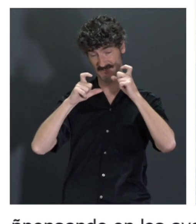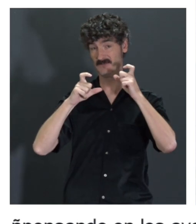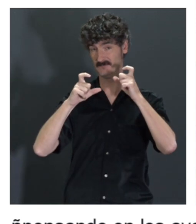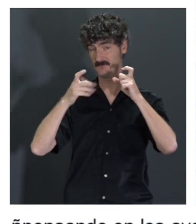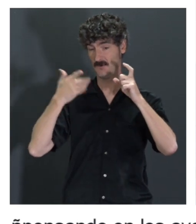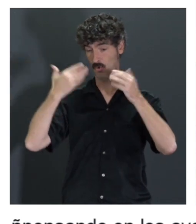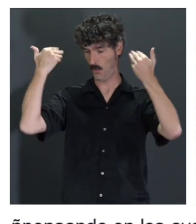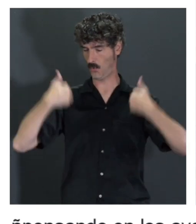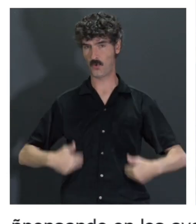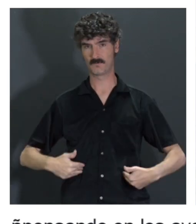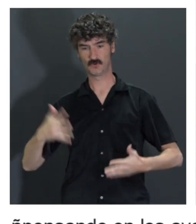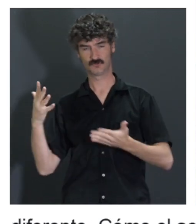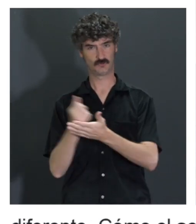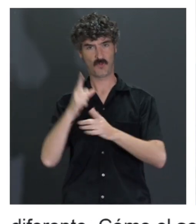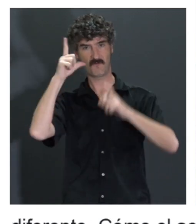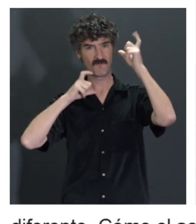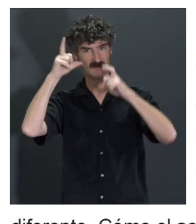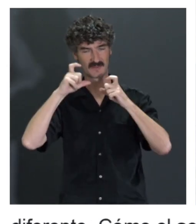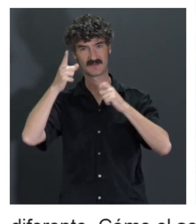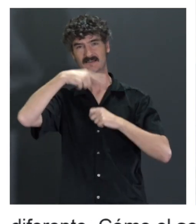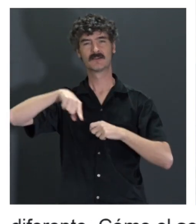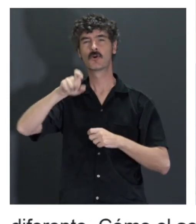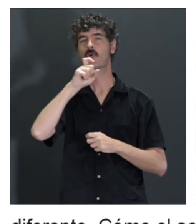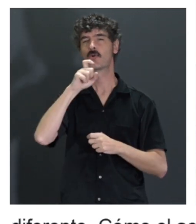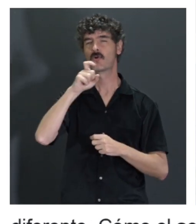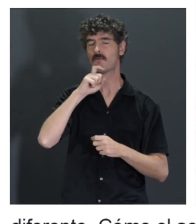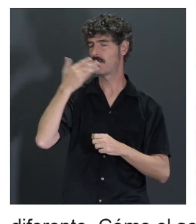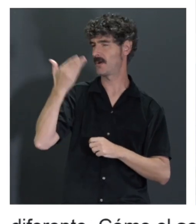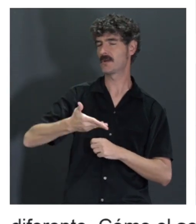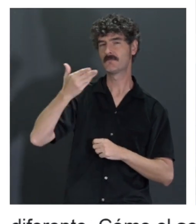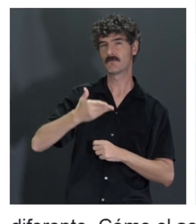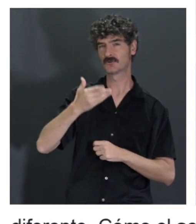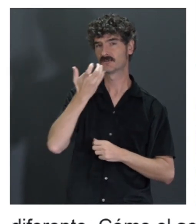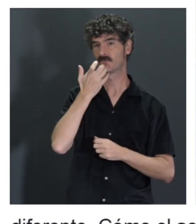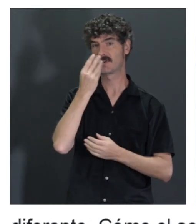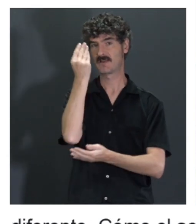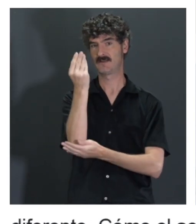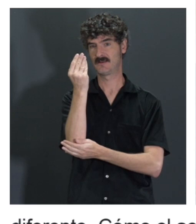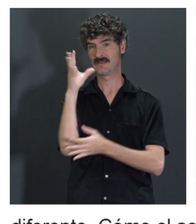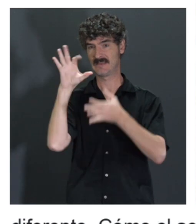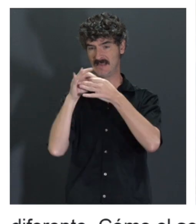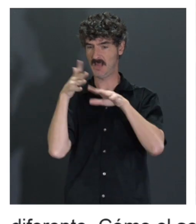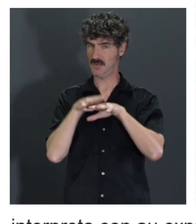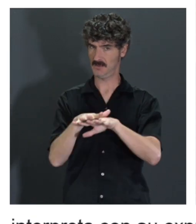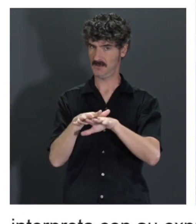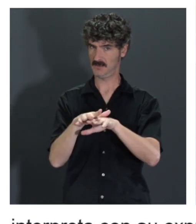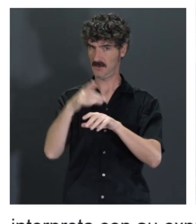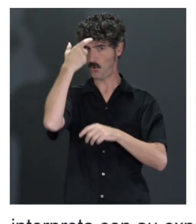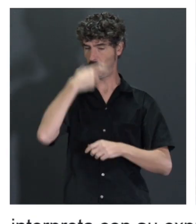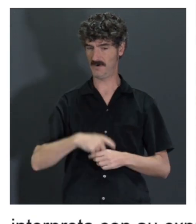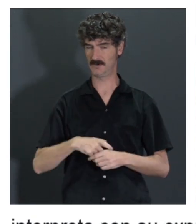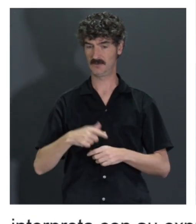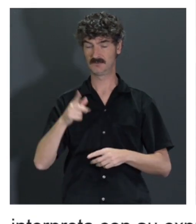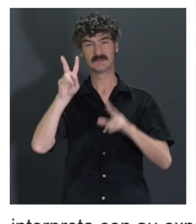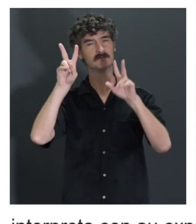su cuerpo, su expresión facial. Entonces, cómo de importante todavía es la interacción humana. Pues para mí, como decías, es un